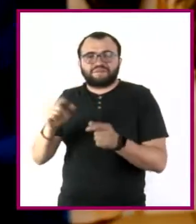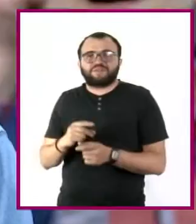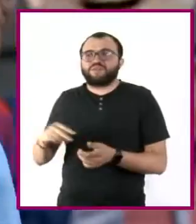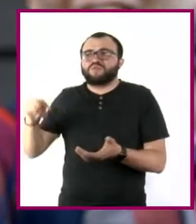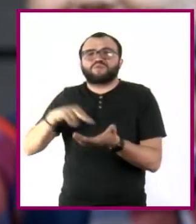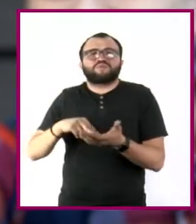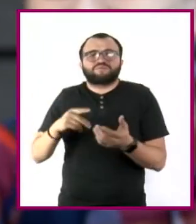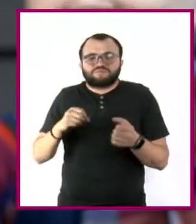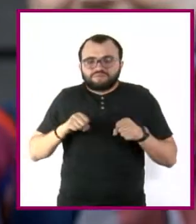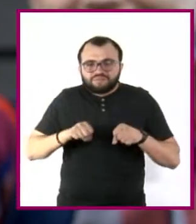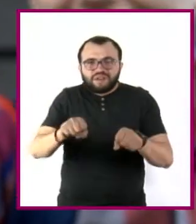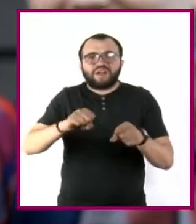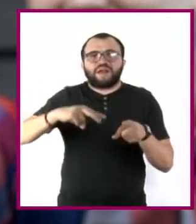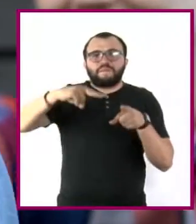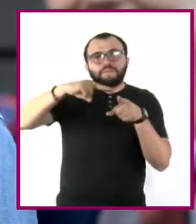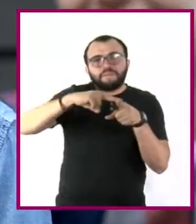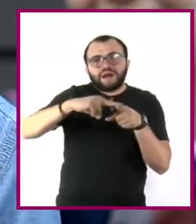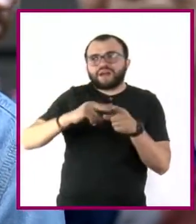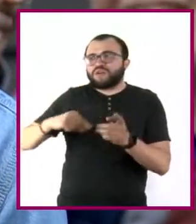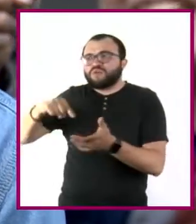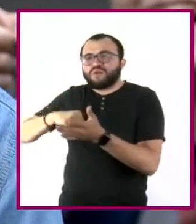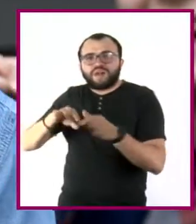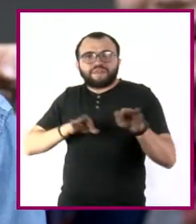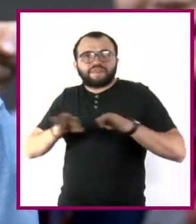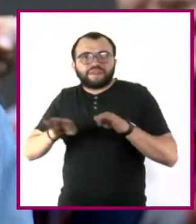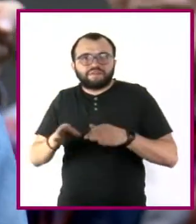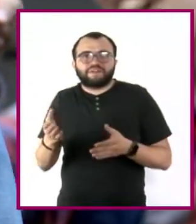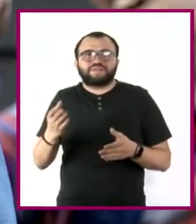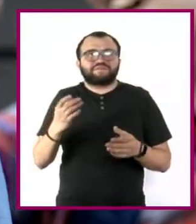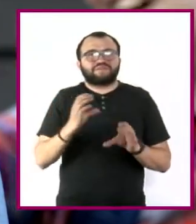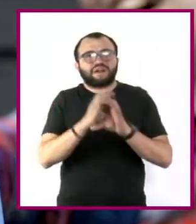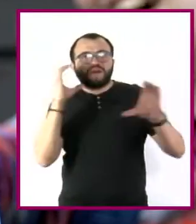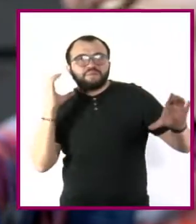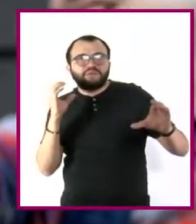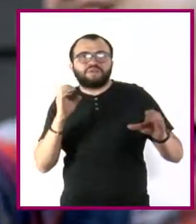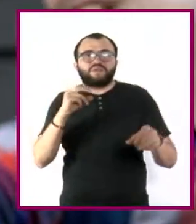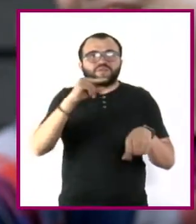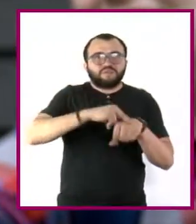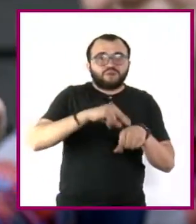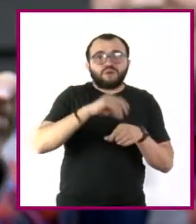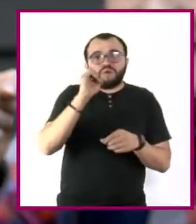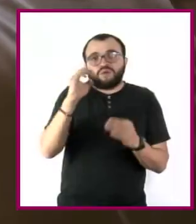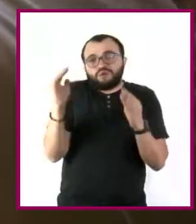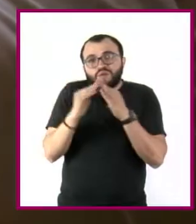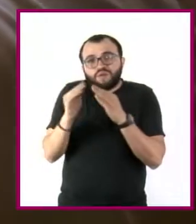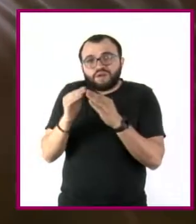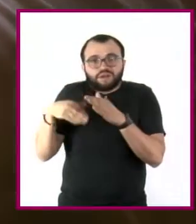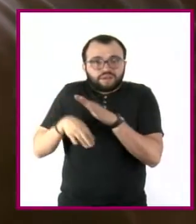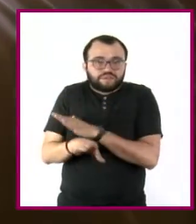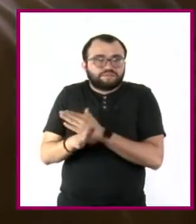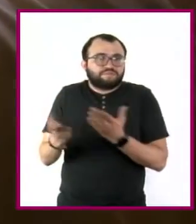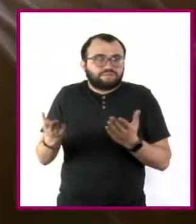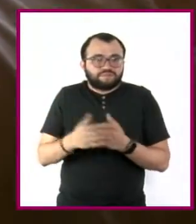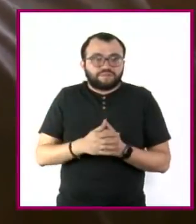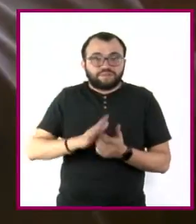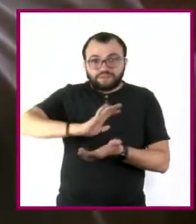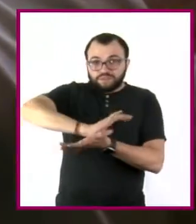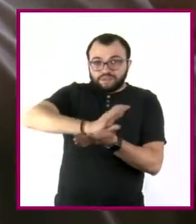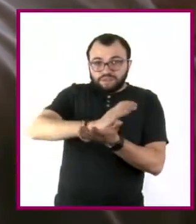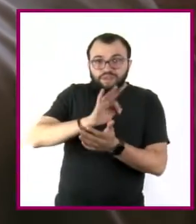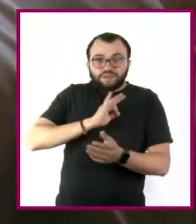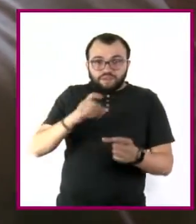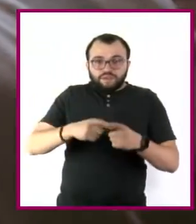un parque, el lugar de trabajo, un autobús, un consultorio médico o en el hogar, entre otros. La discriminación puede ser